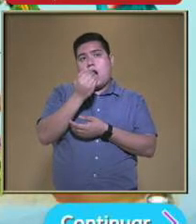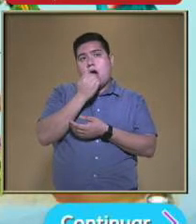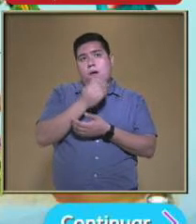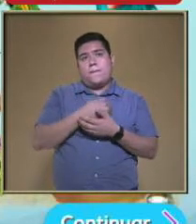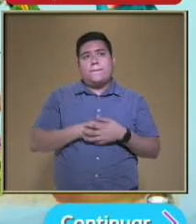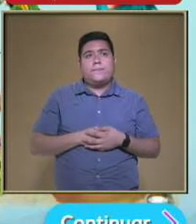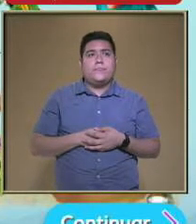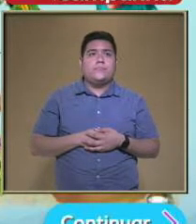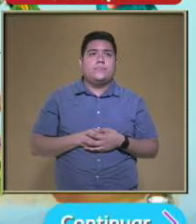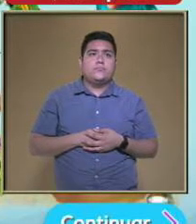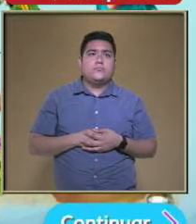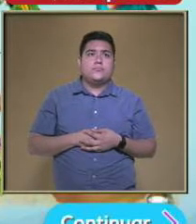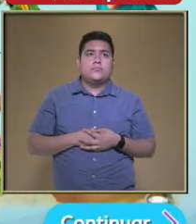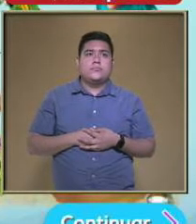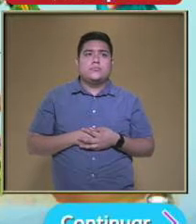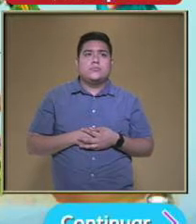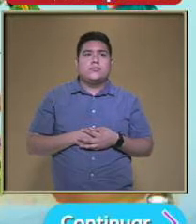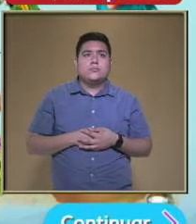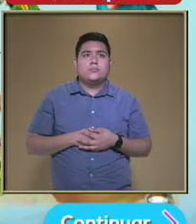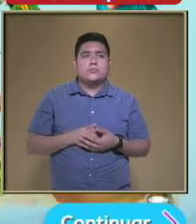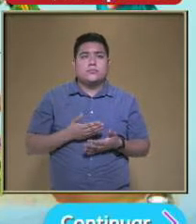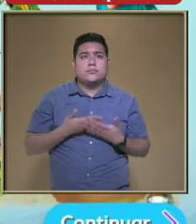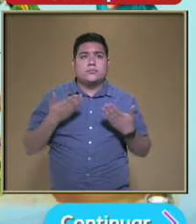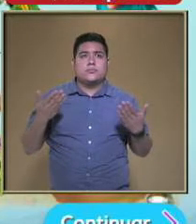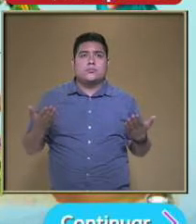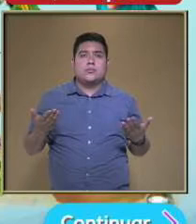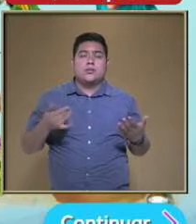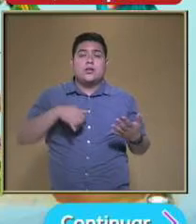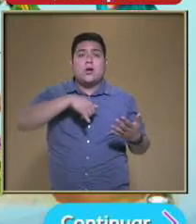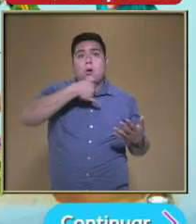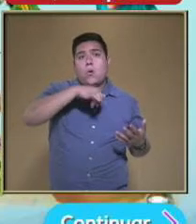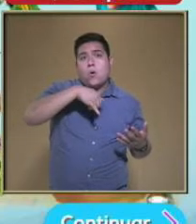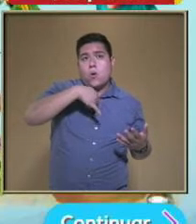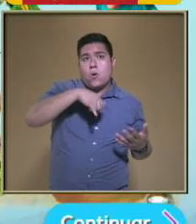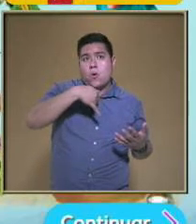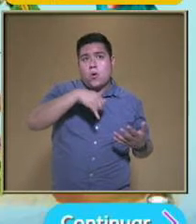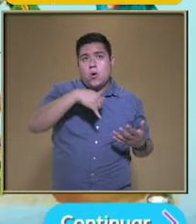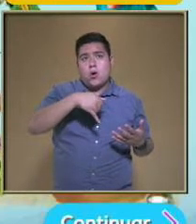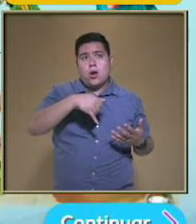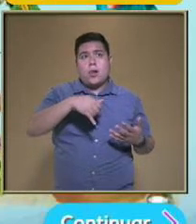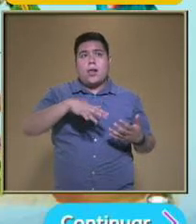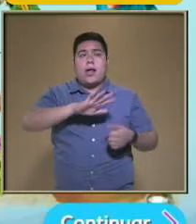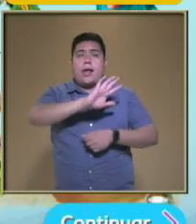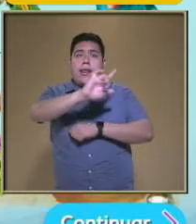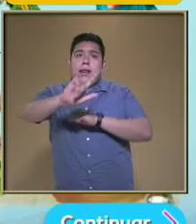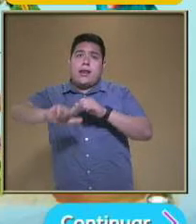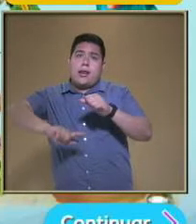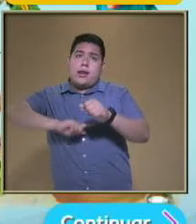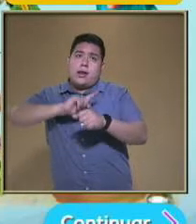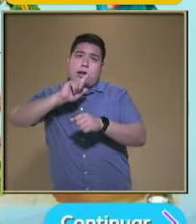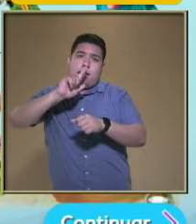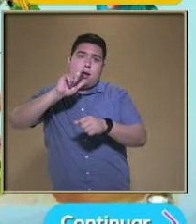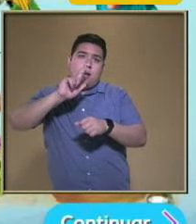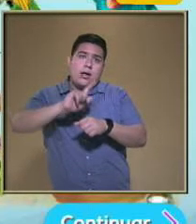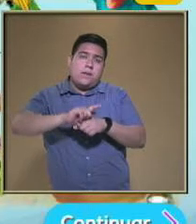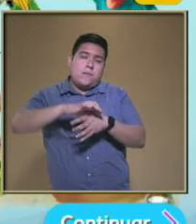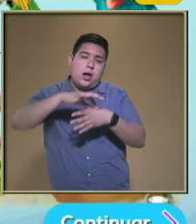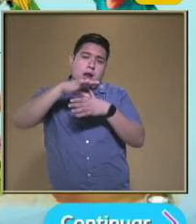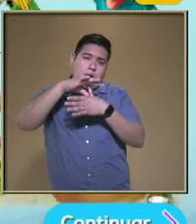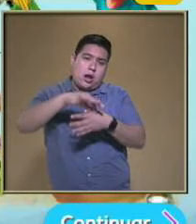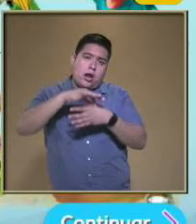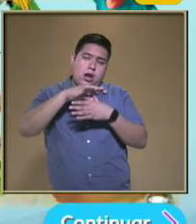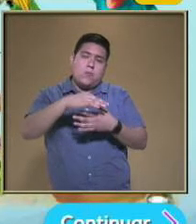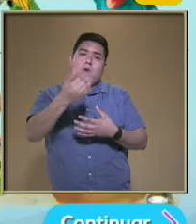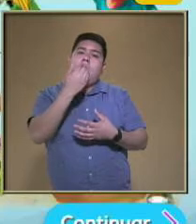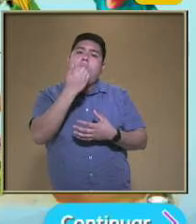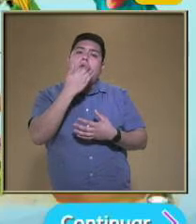O sea una planta verde Ahora Del guajolote ¿Qué animal carnívoro Puede convertir Al guajolote En su almuerzo En su comida O